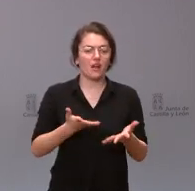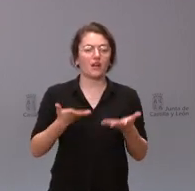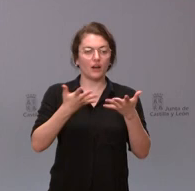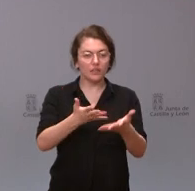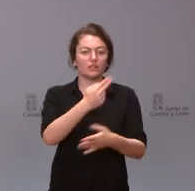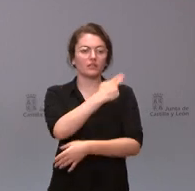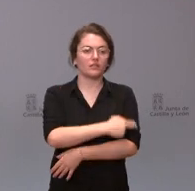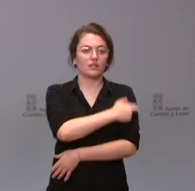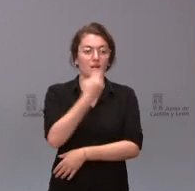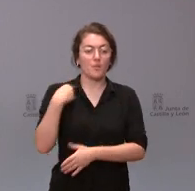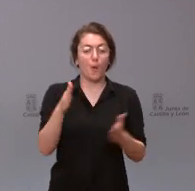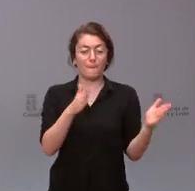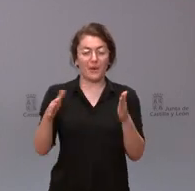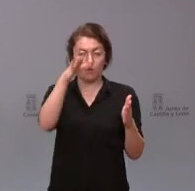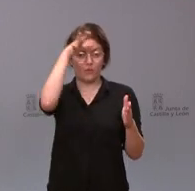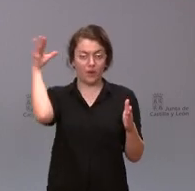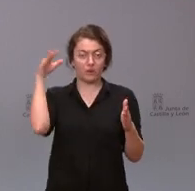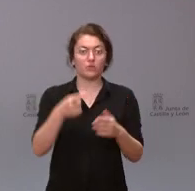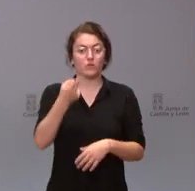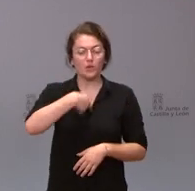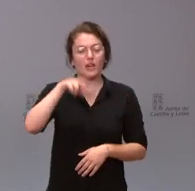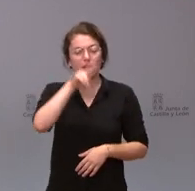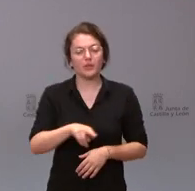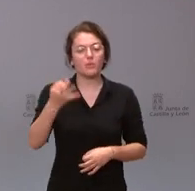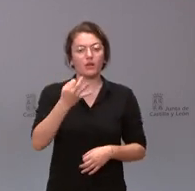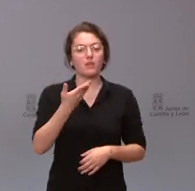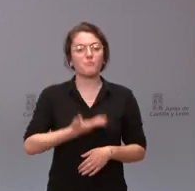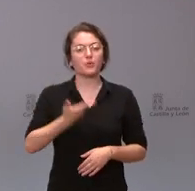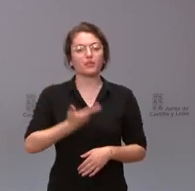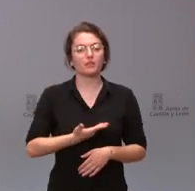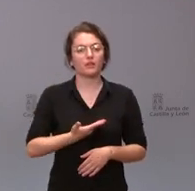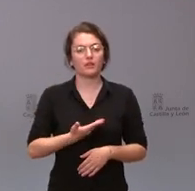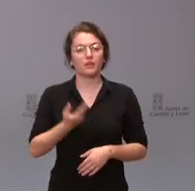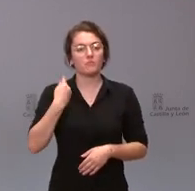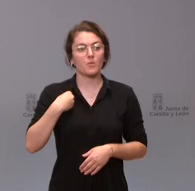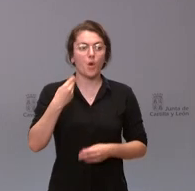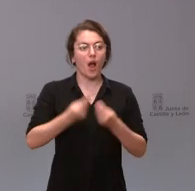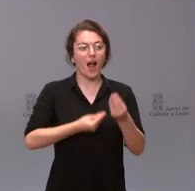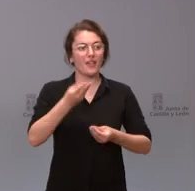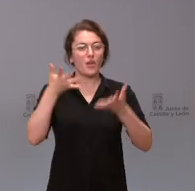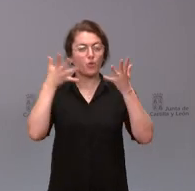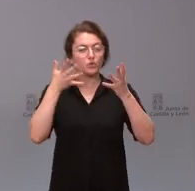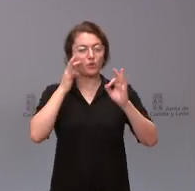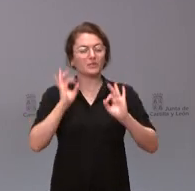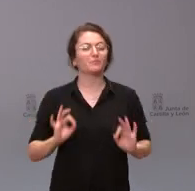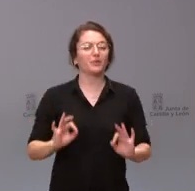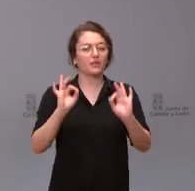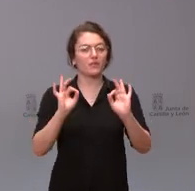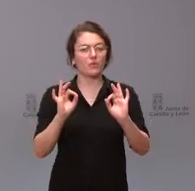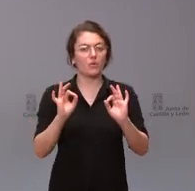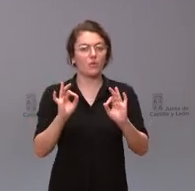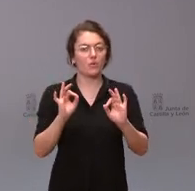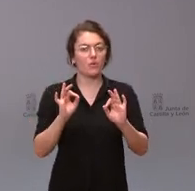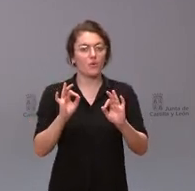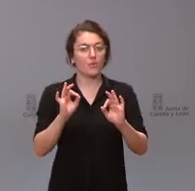todo este periodo nosotros seguimos insistiendo en la importancia de que hubiera un consejo específico desde el punto de vista del